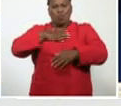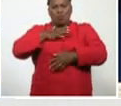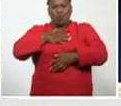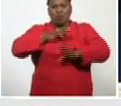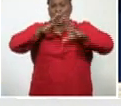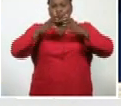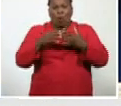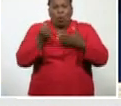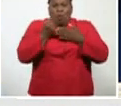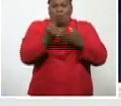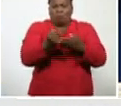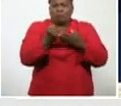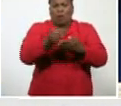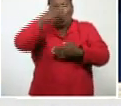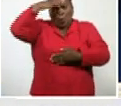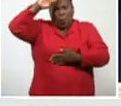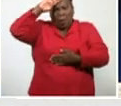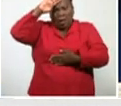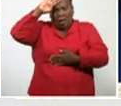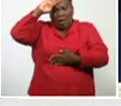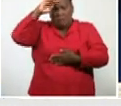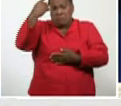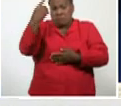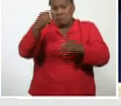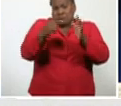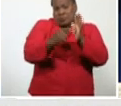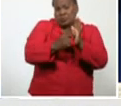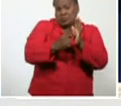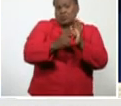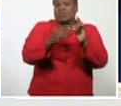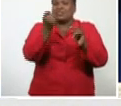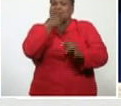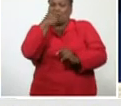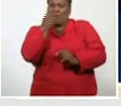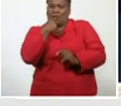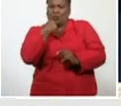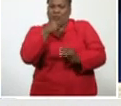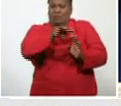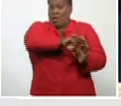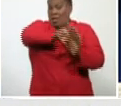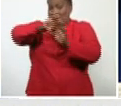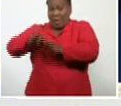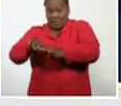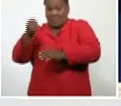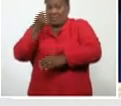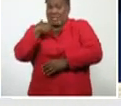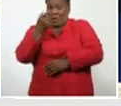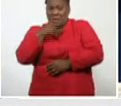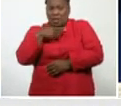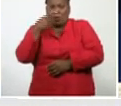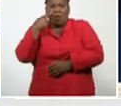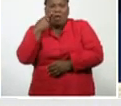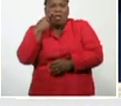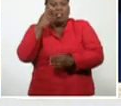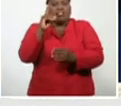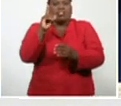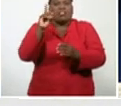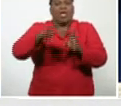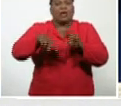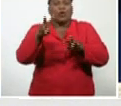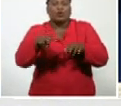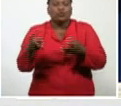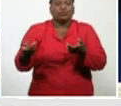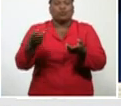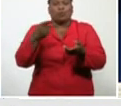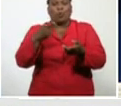aportado, porque una cosa, en los tratamientos, pero como se veía ayer, también, los medios diagnósticos, jugaron